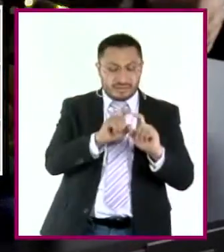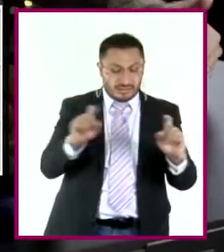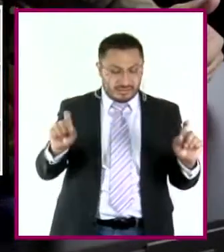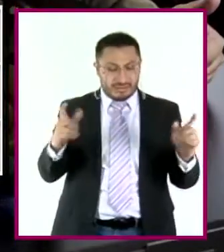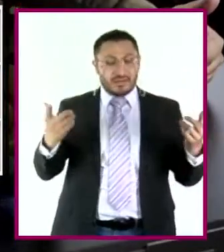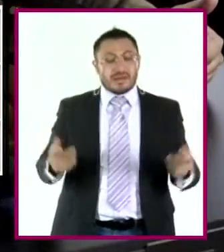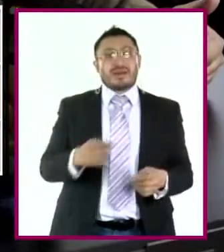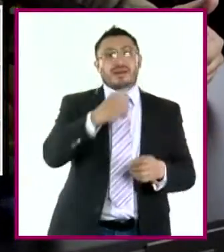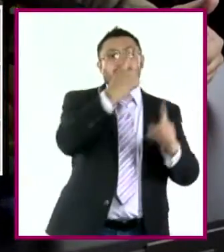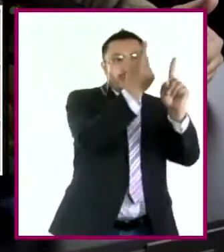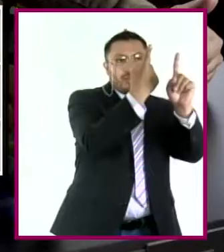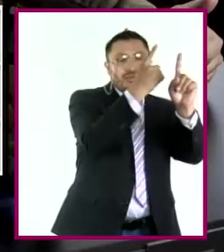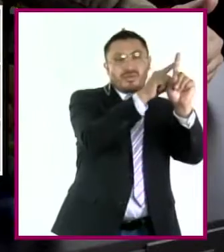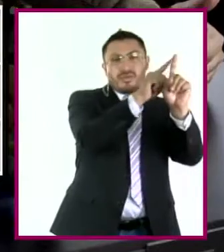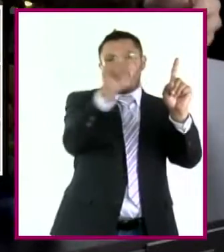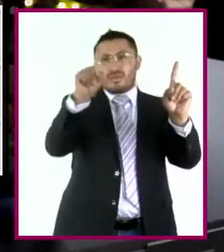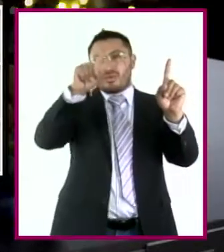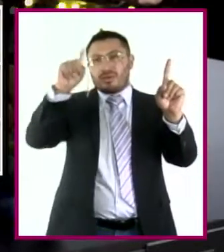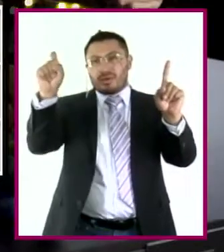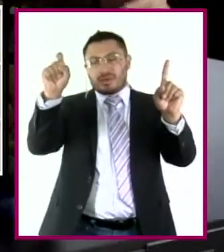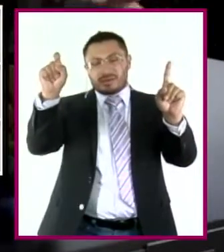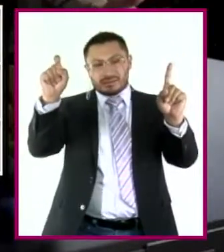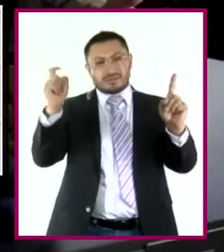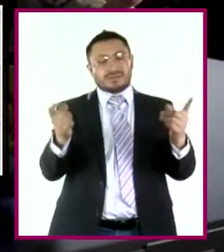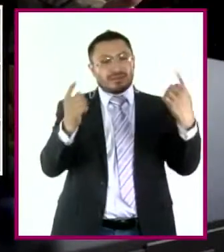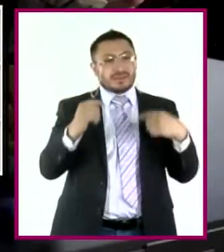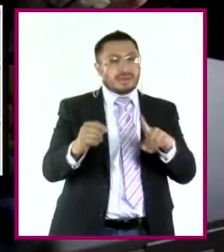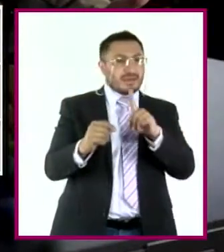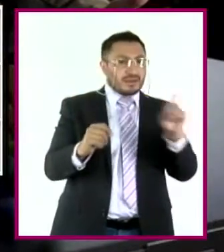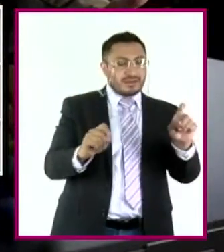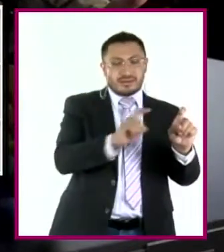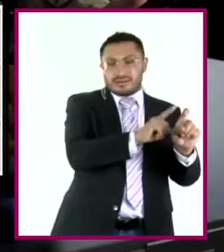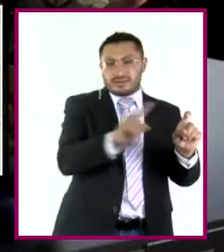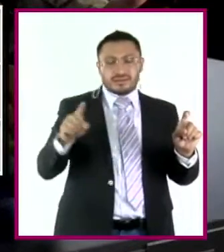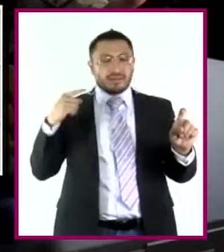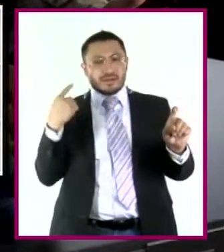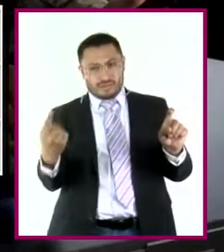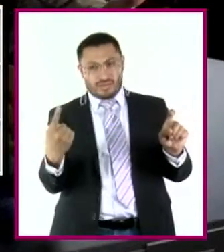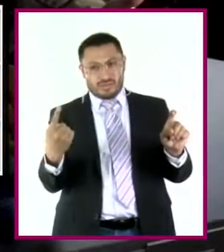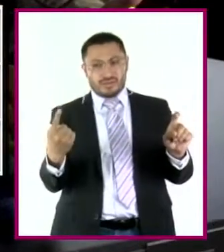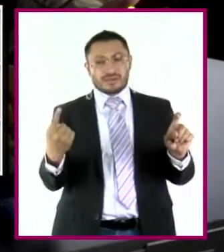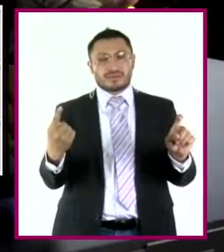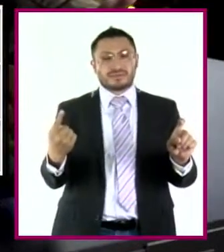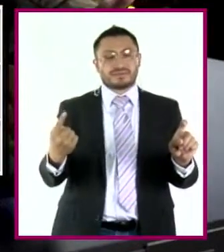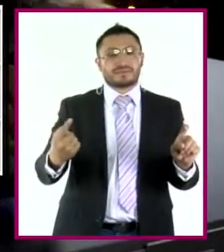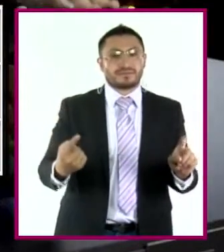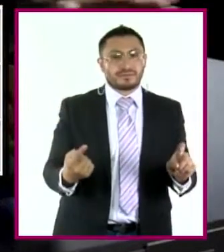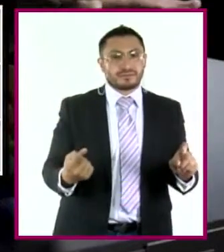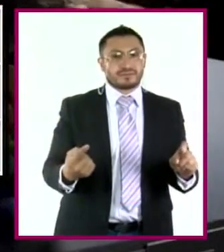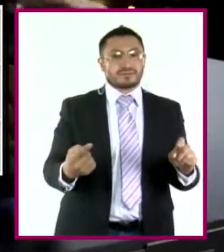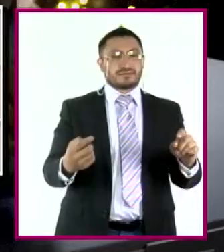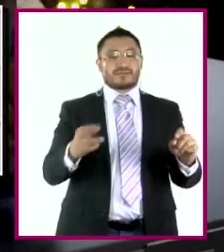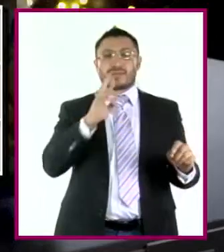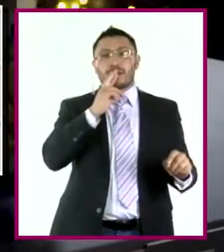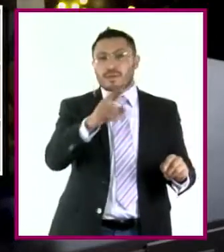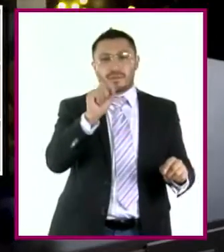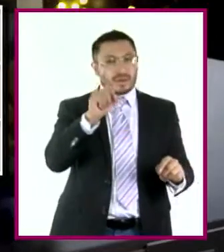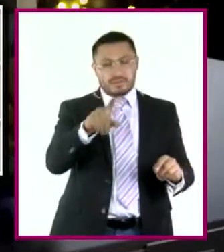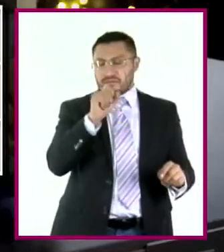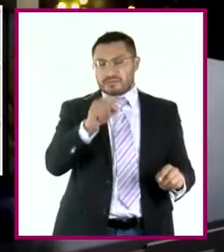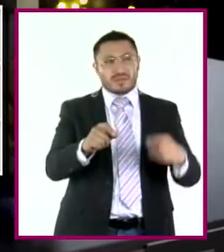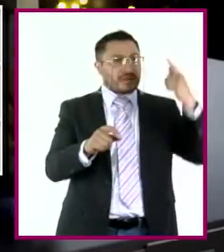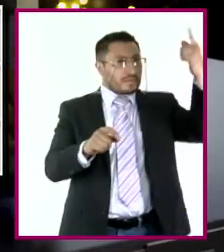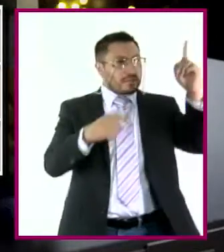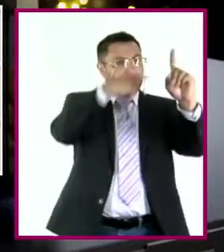la que es del 1 al 100 en orden creciente y la que es del 100 al 1 en orden decreciente, el resultado siempre es 101.